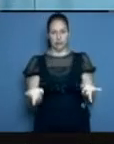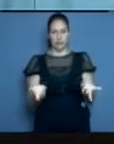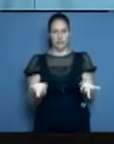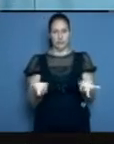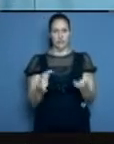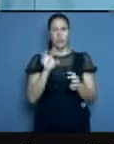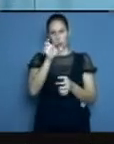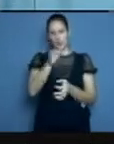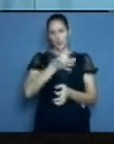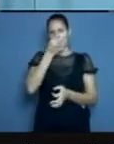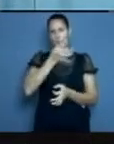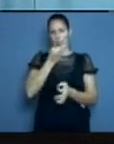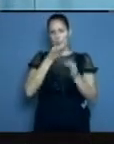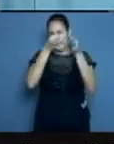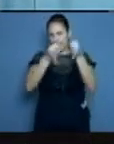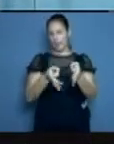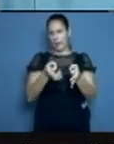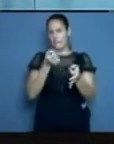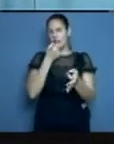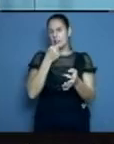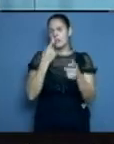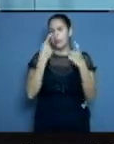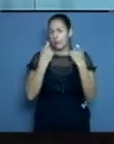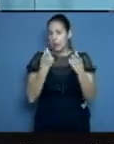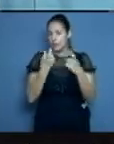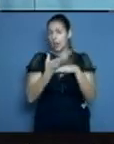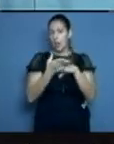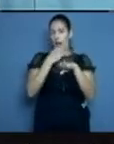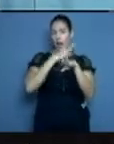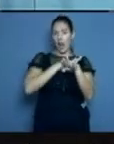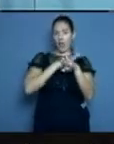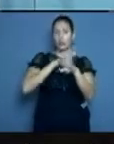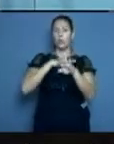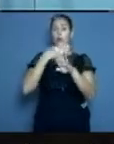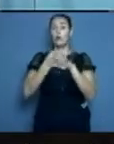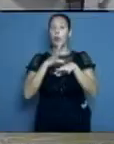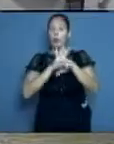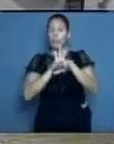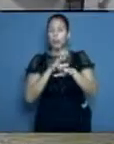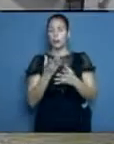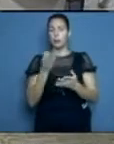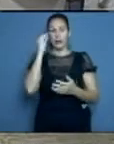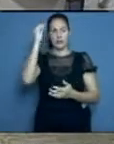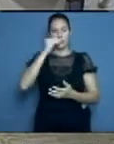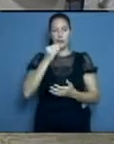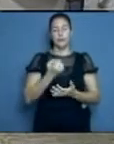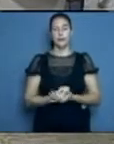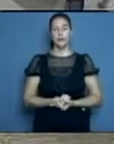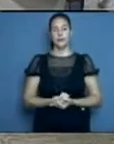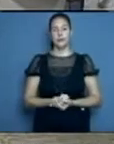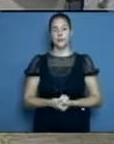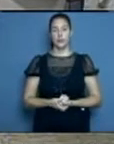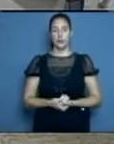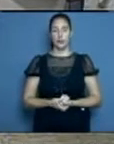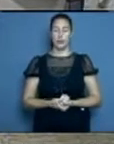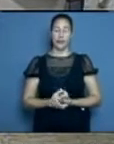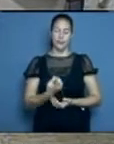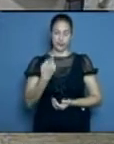tratamiento con los antibióticos para prevenir o combatir la COVID-19? A ver,